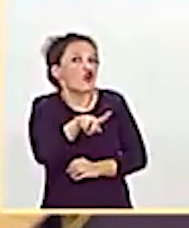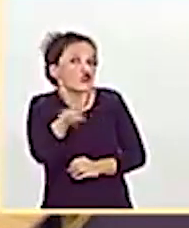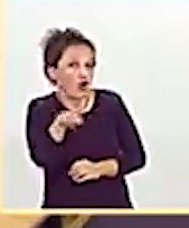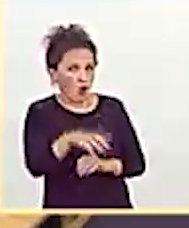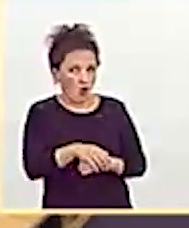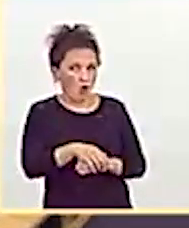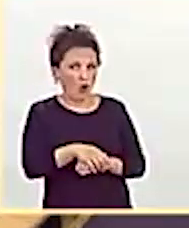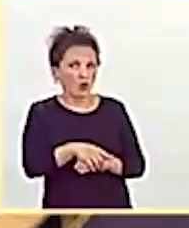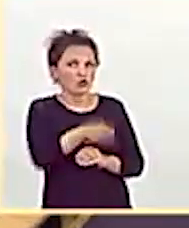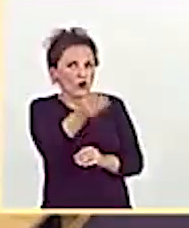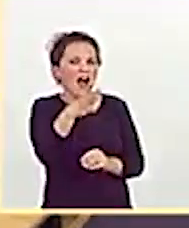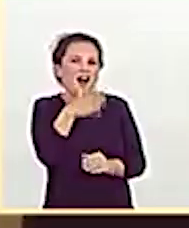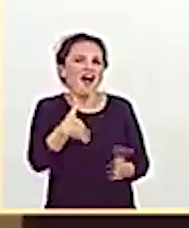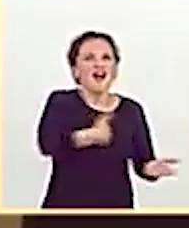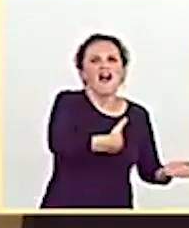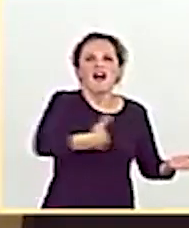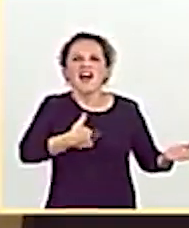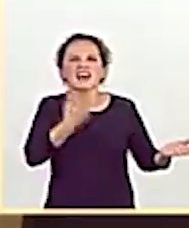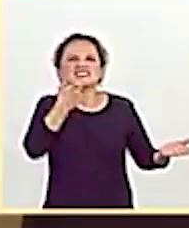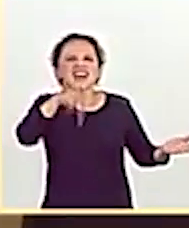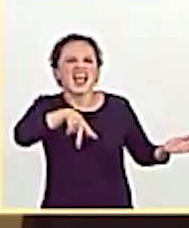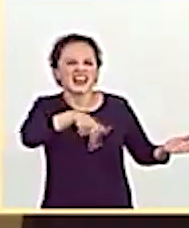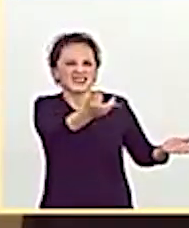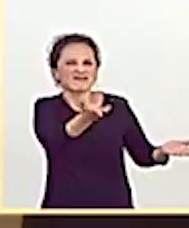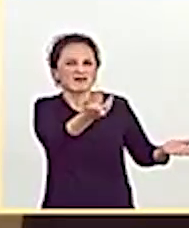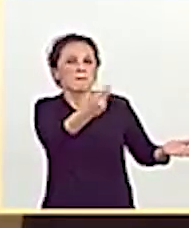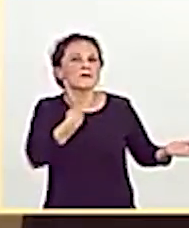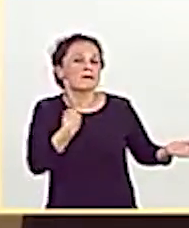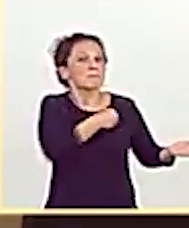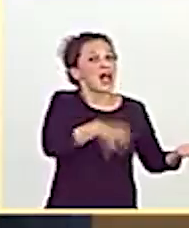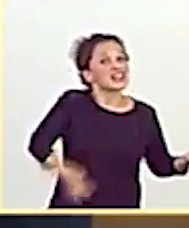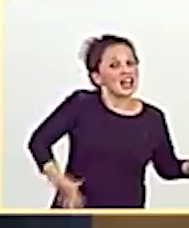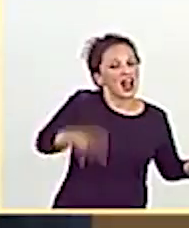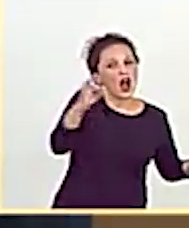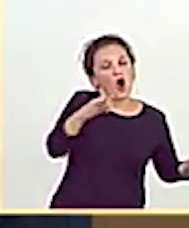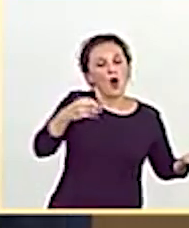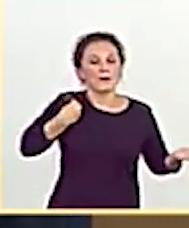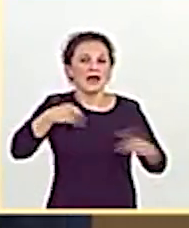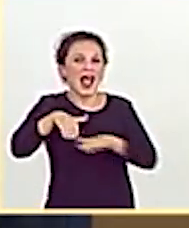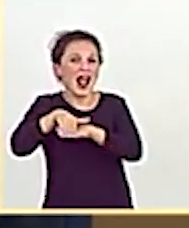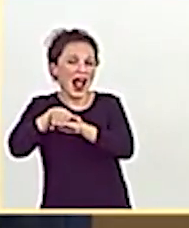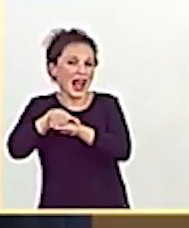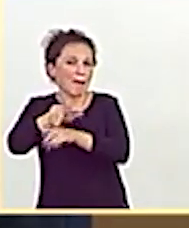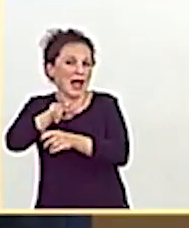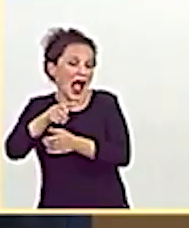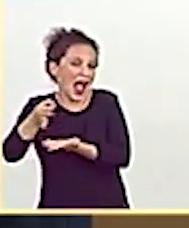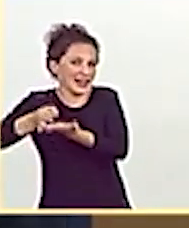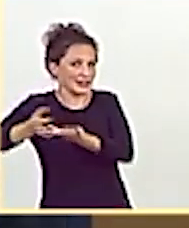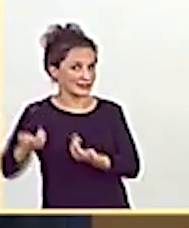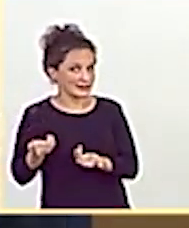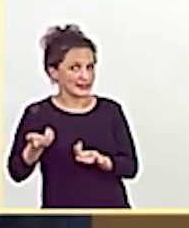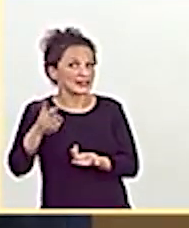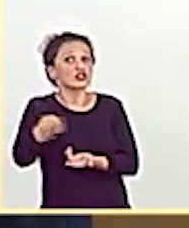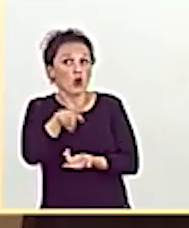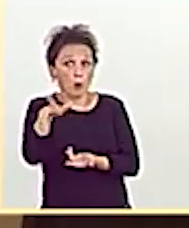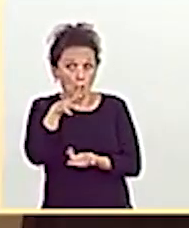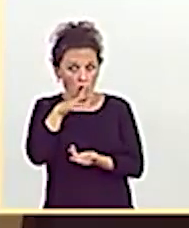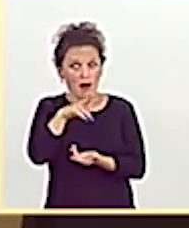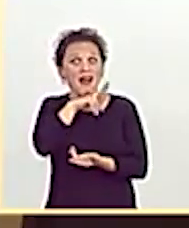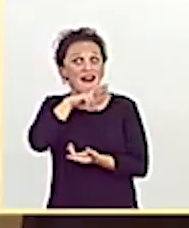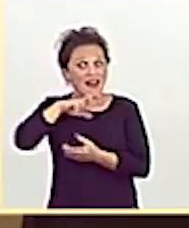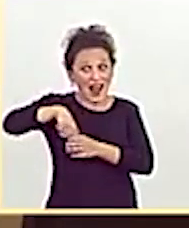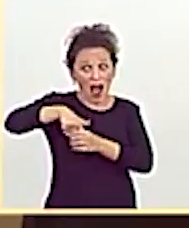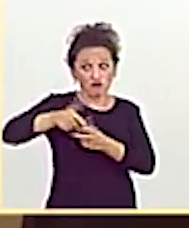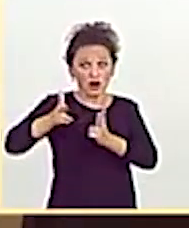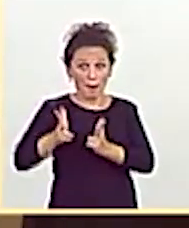¿Quién es usted de los dos? ¿Quién es usted de las dos personas? ¿El de Vallecas o el de Galapagara? Porque no renuncia al aforamiento. Yo se lo digo, porque si